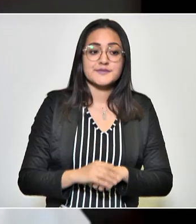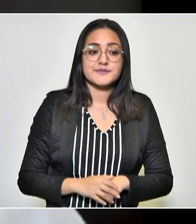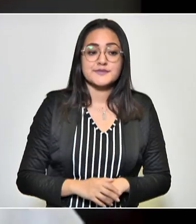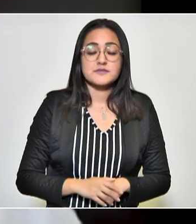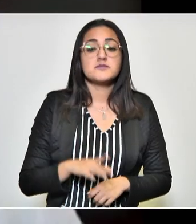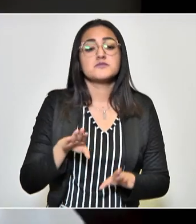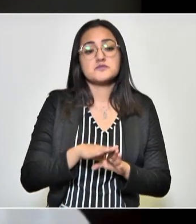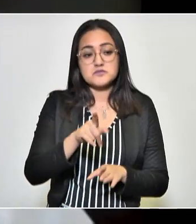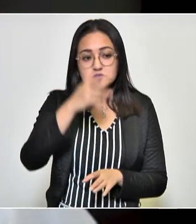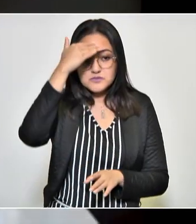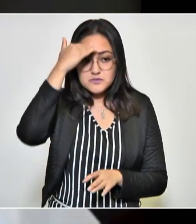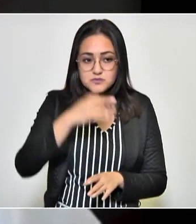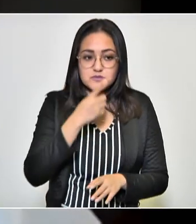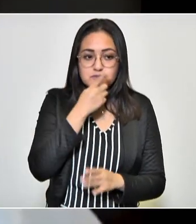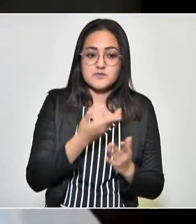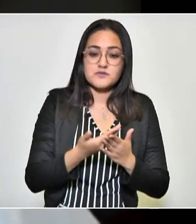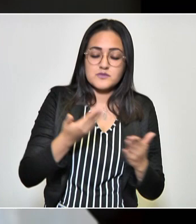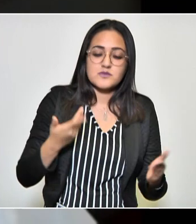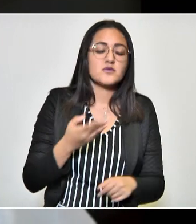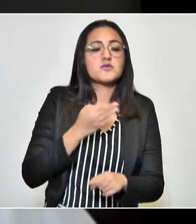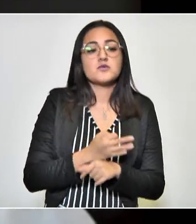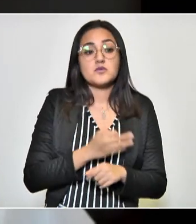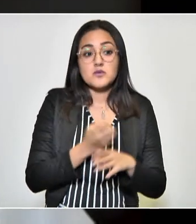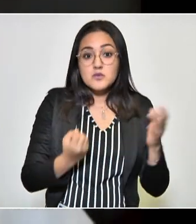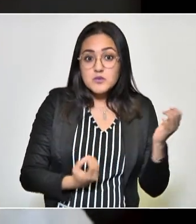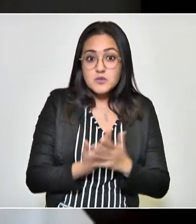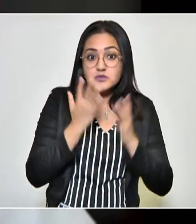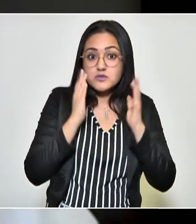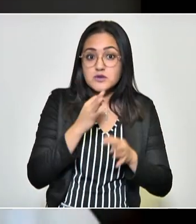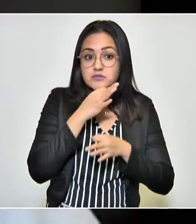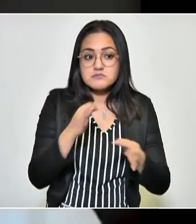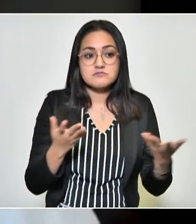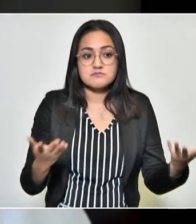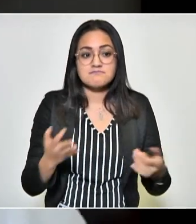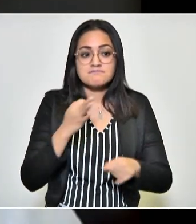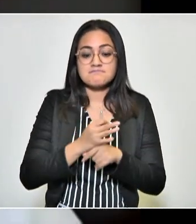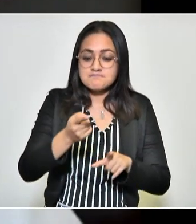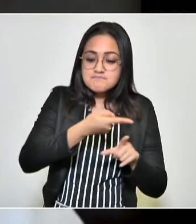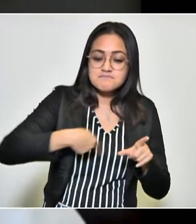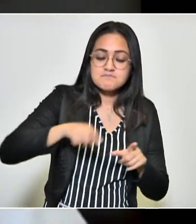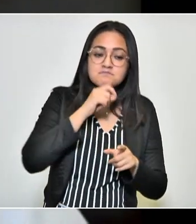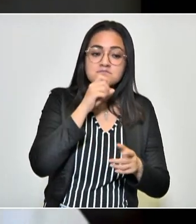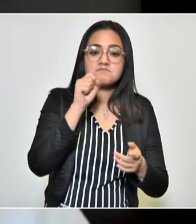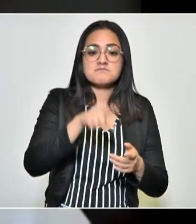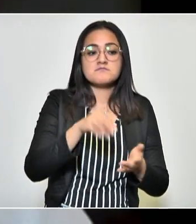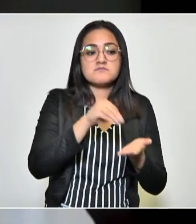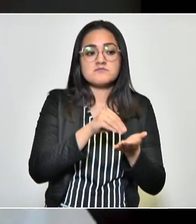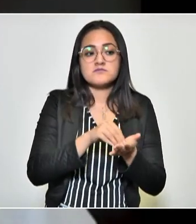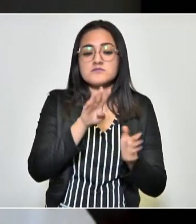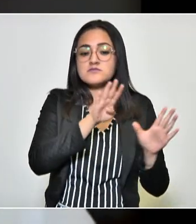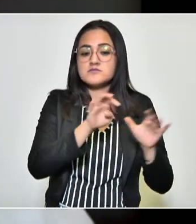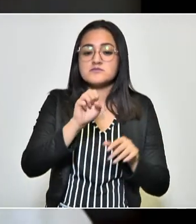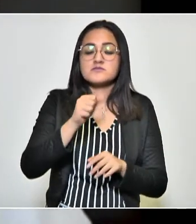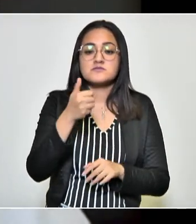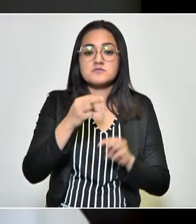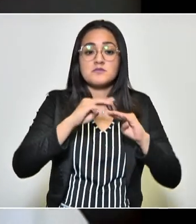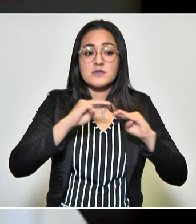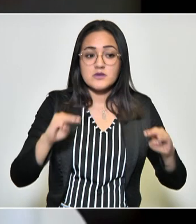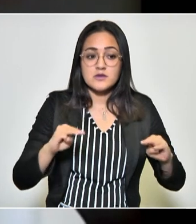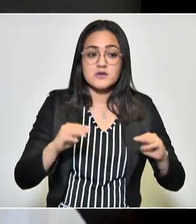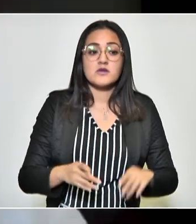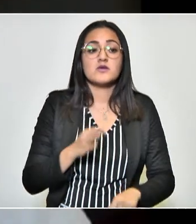Como usted bien señaló en un inicio, no hay novedades al momento. El perímetro actual continúa siendo de 966 metros.